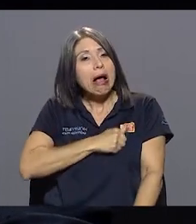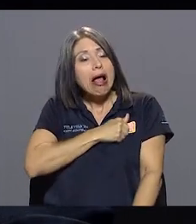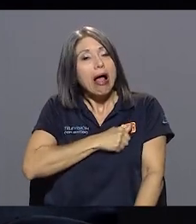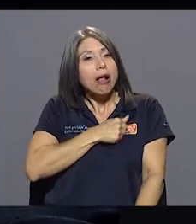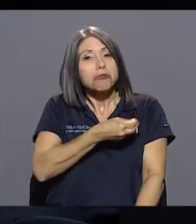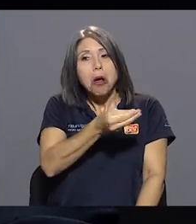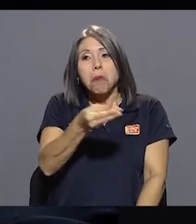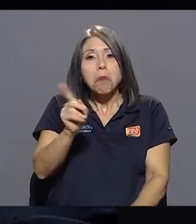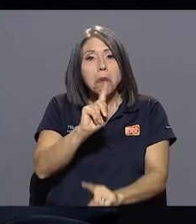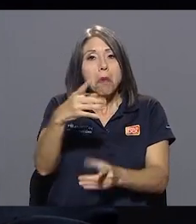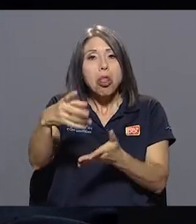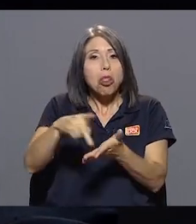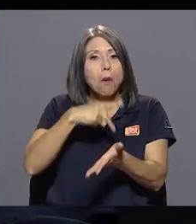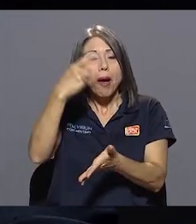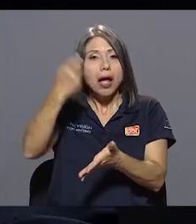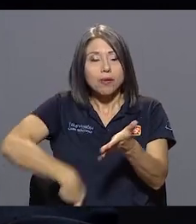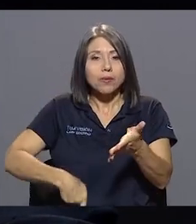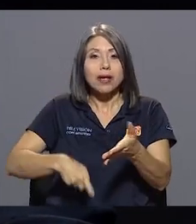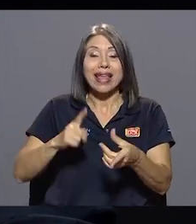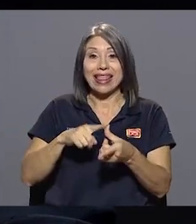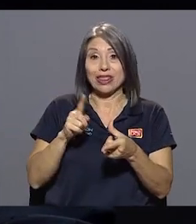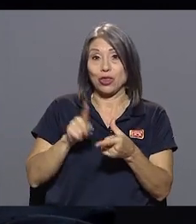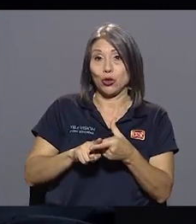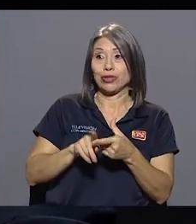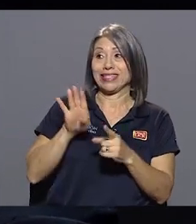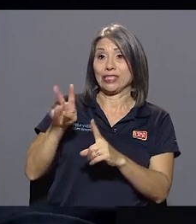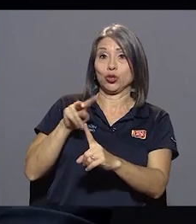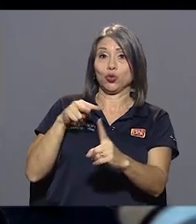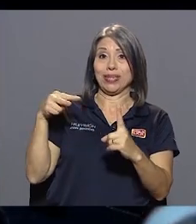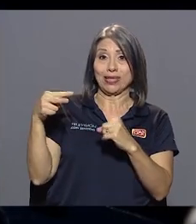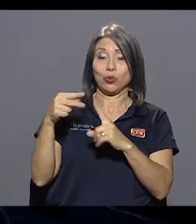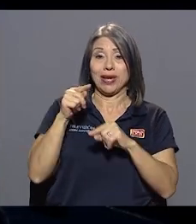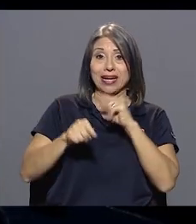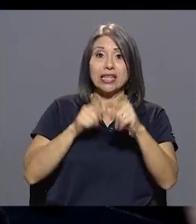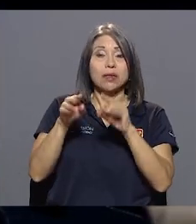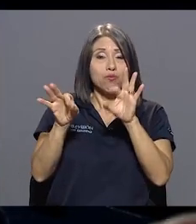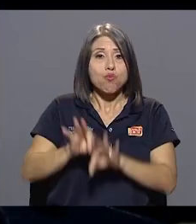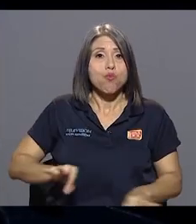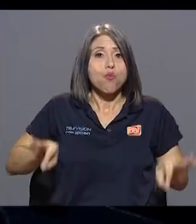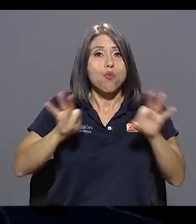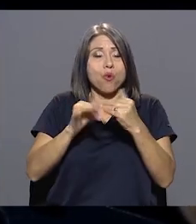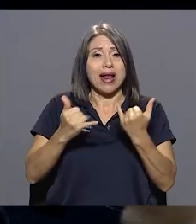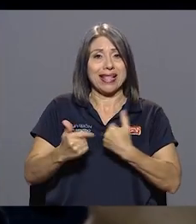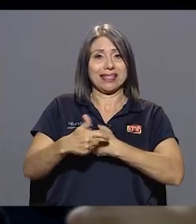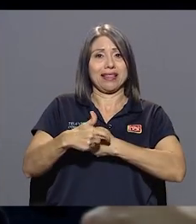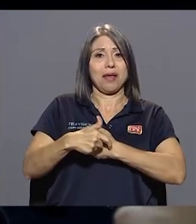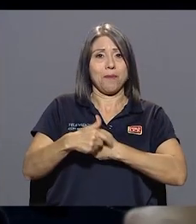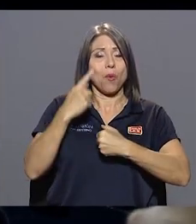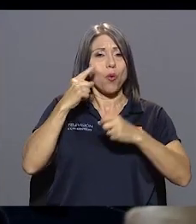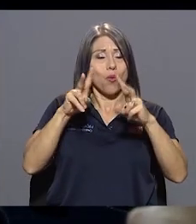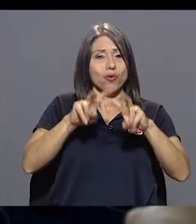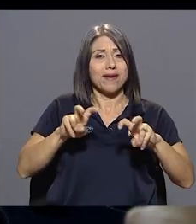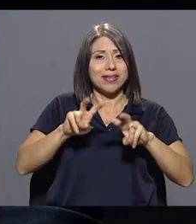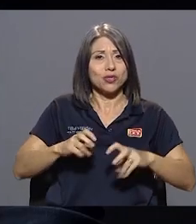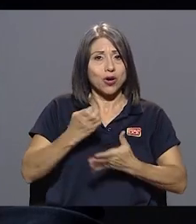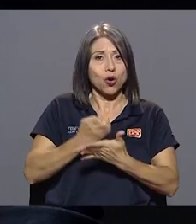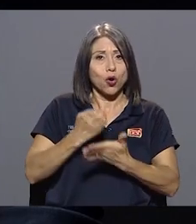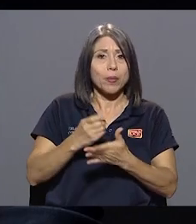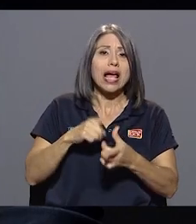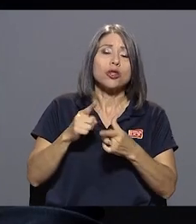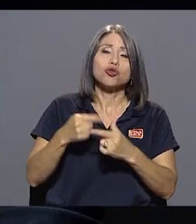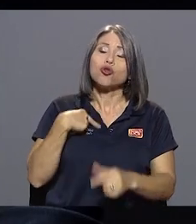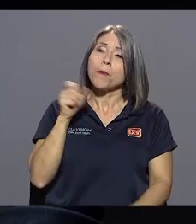Entonces, en esa lectura crítica que usted hace, que me parece muy pertinente en este tiempo, porque es la revisión económica, ¿estaríamos mejor sin reforma?